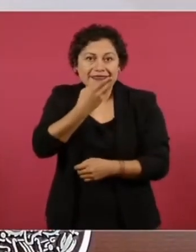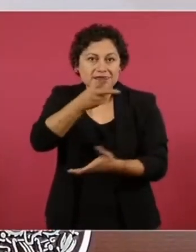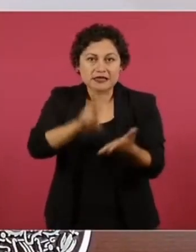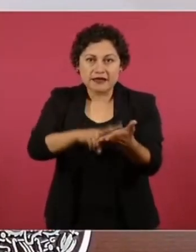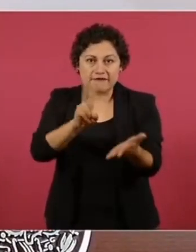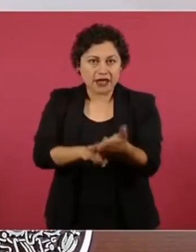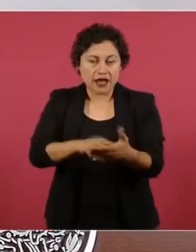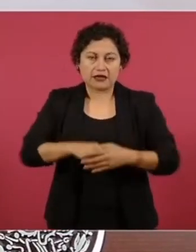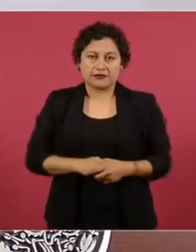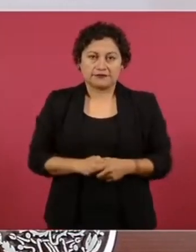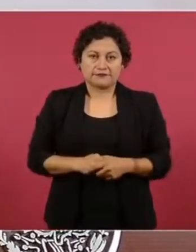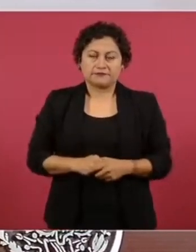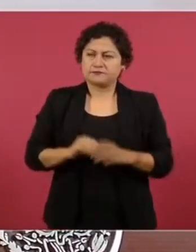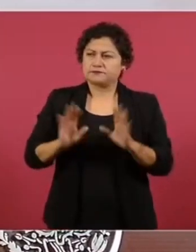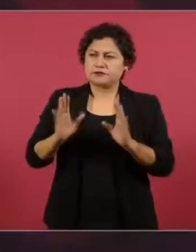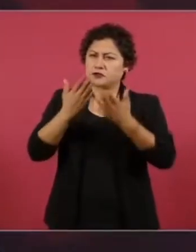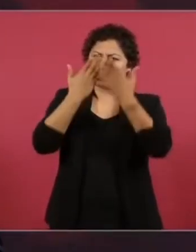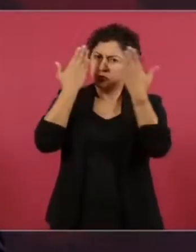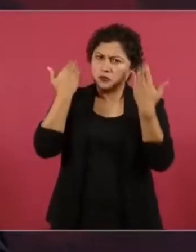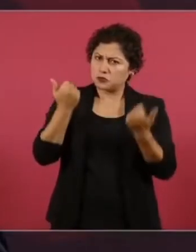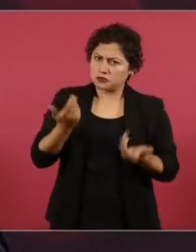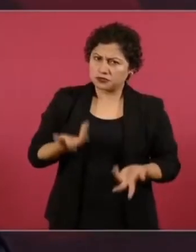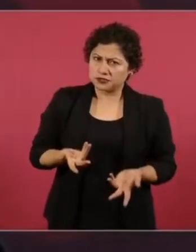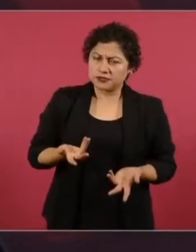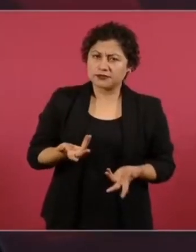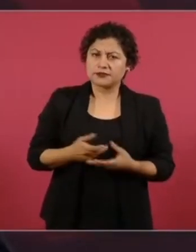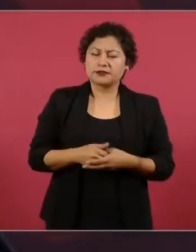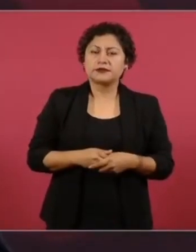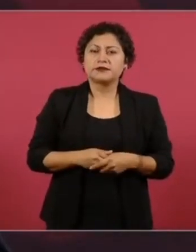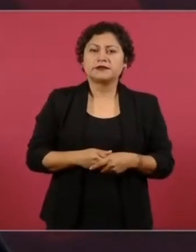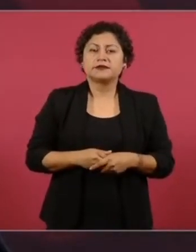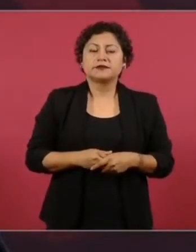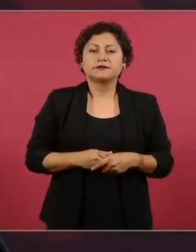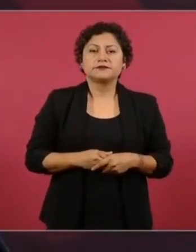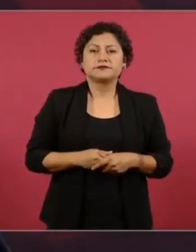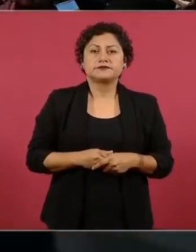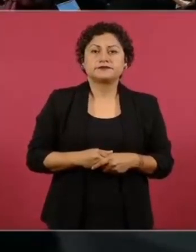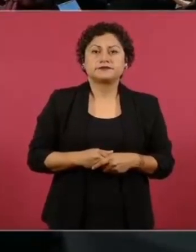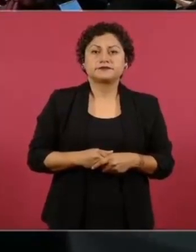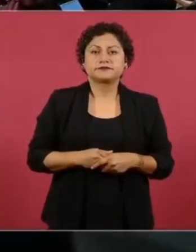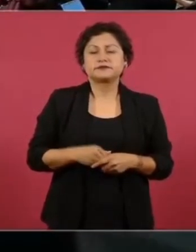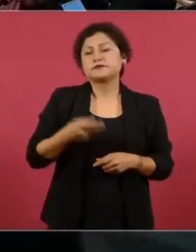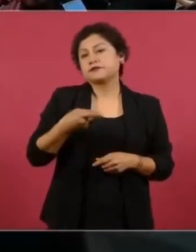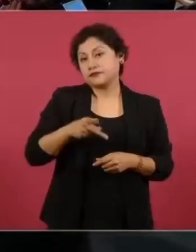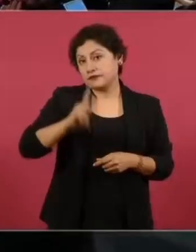No sé exactamente, pero están queriendo abusar.